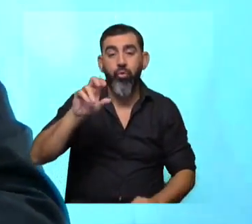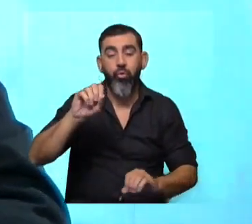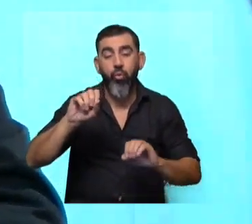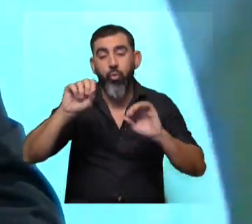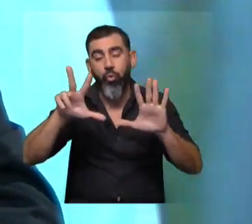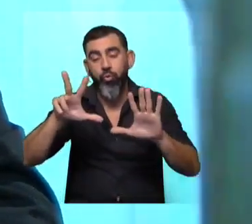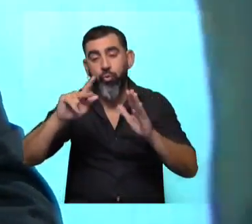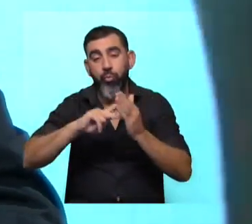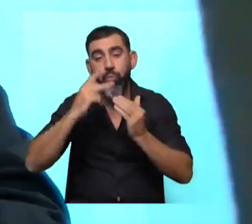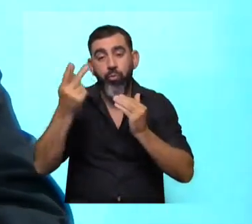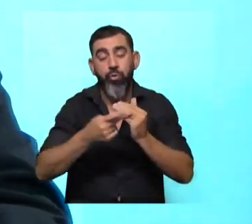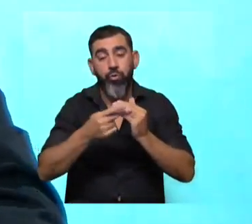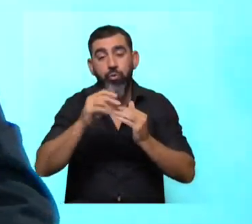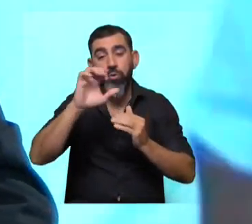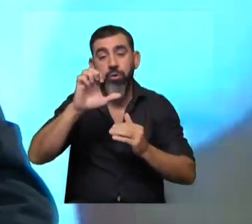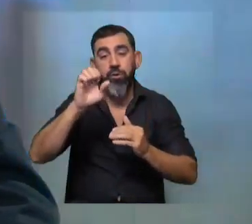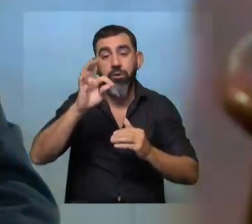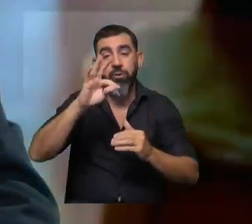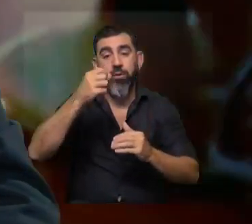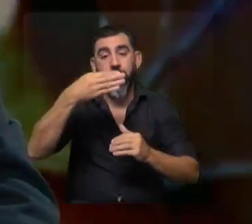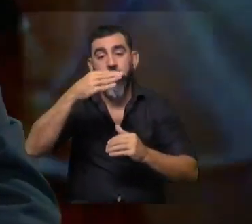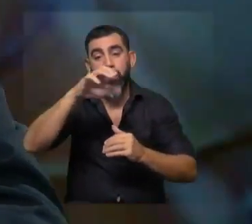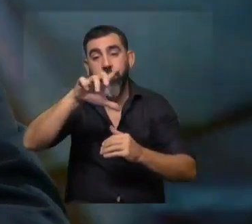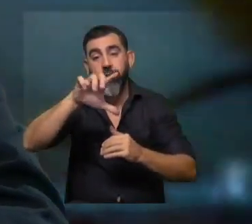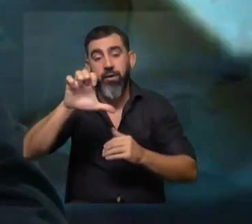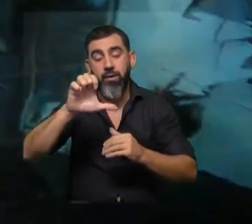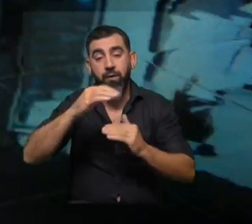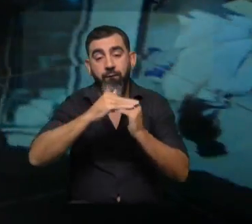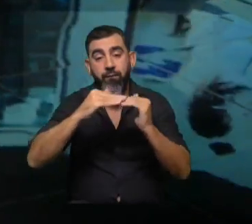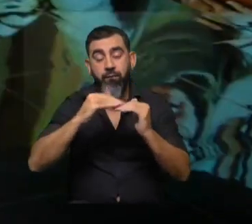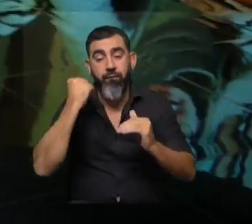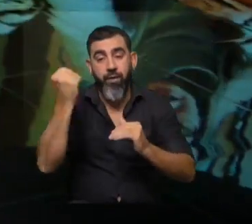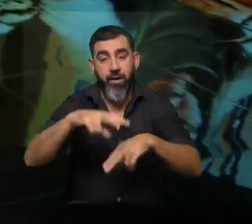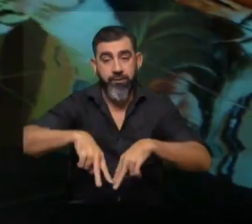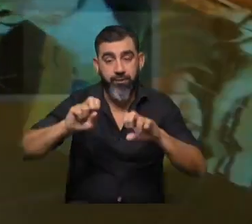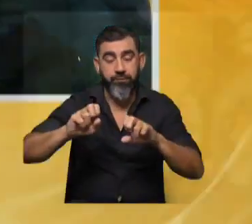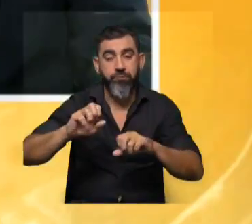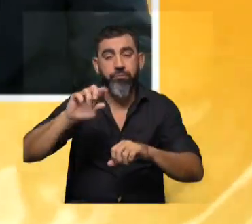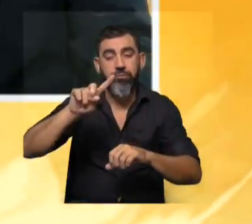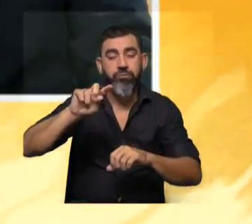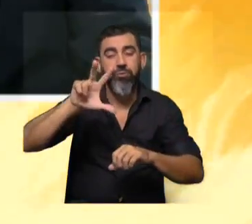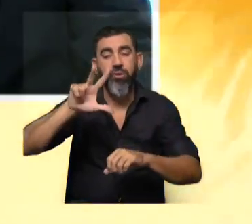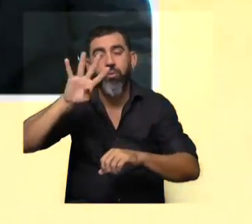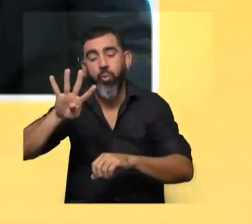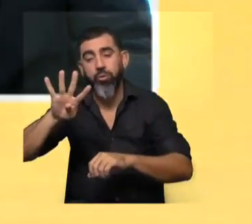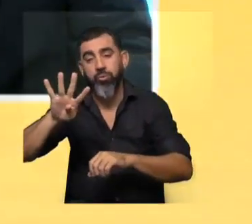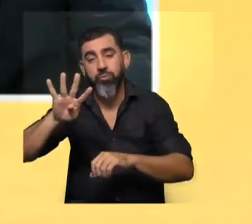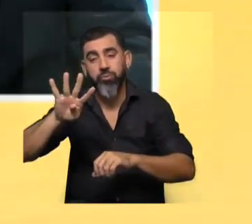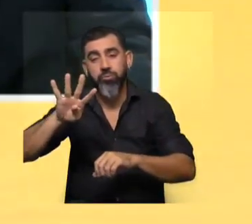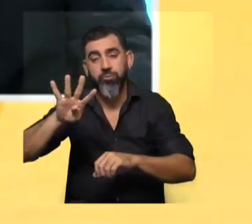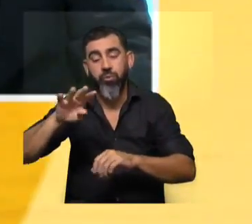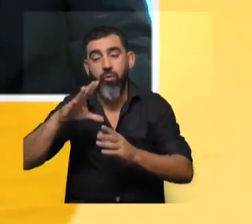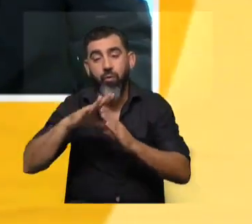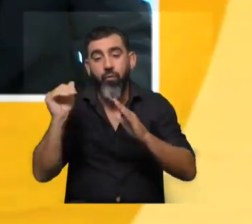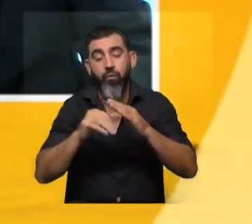recuerdo mal, en el fondo Clemente Estable que es para investigación básica o fundamental y unos 134 para el